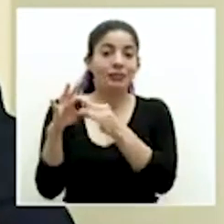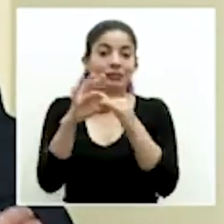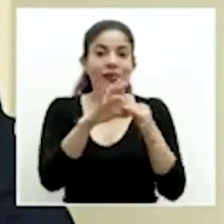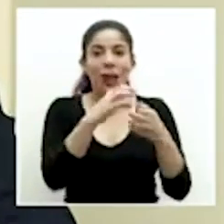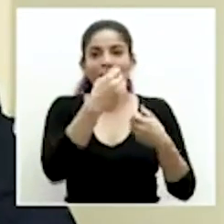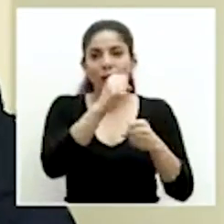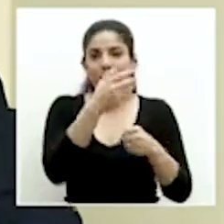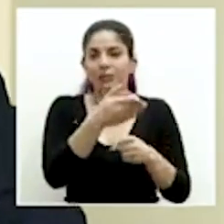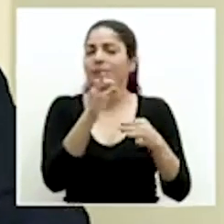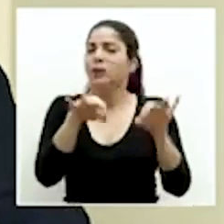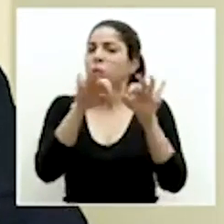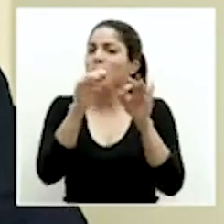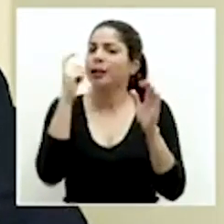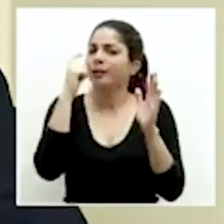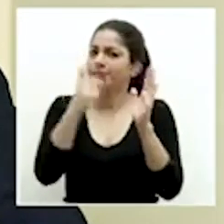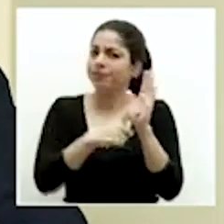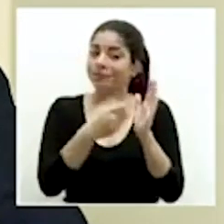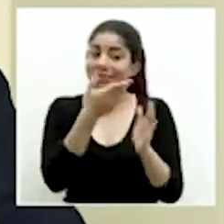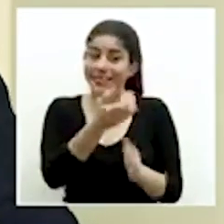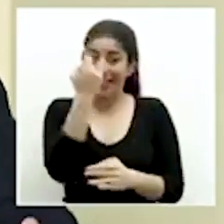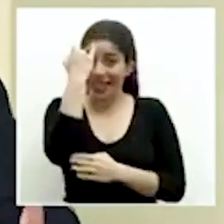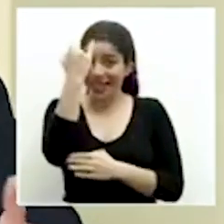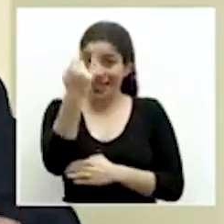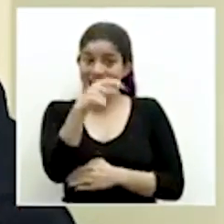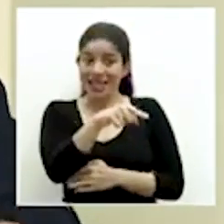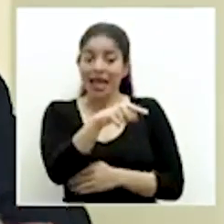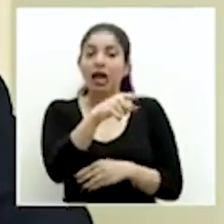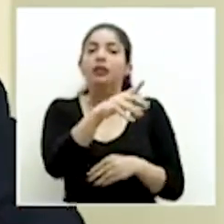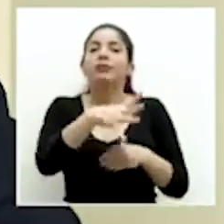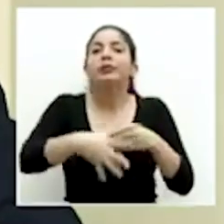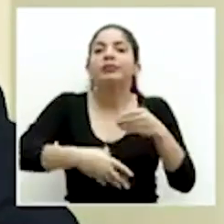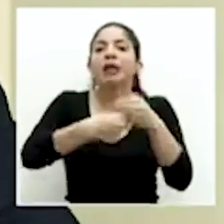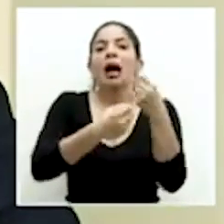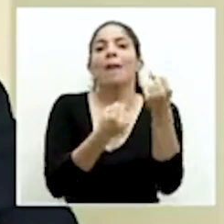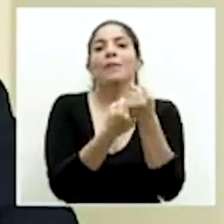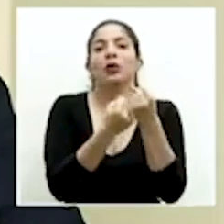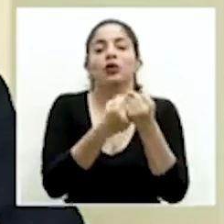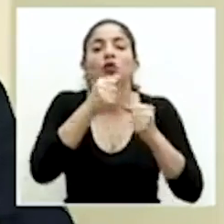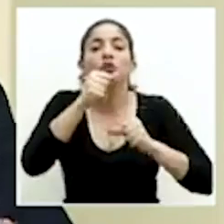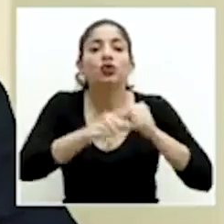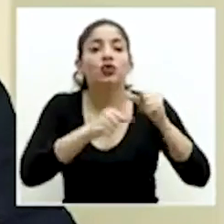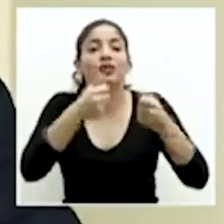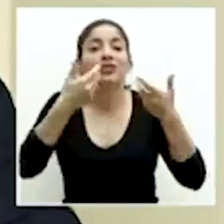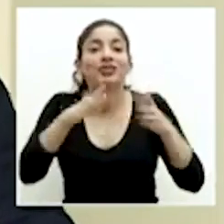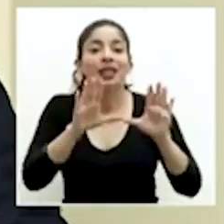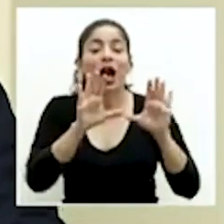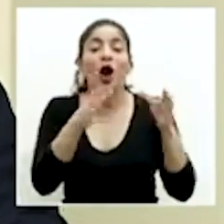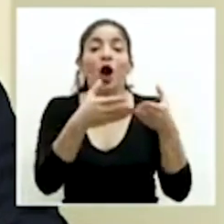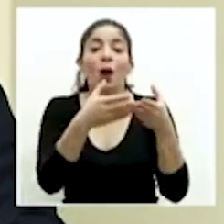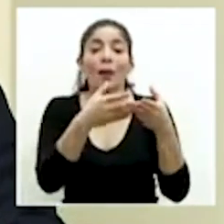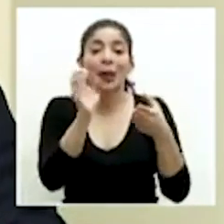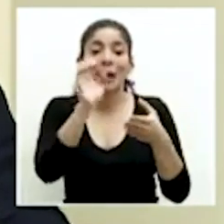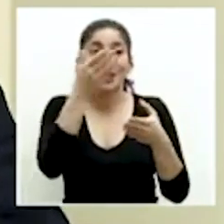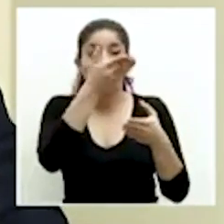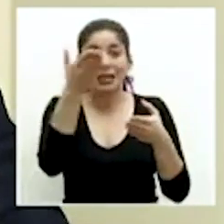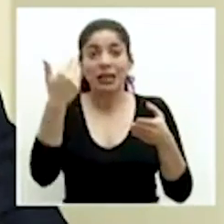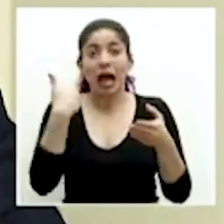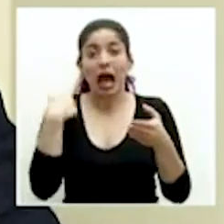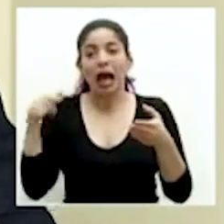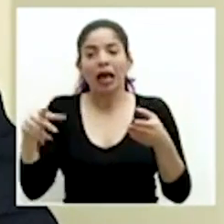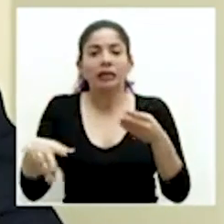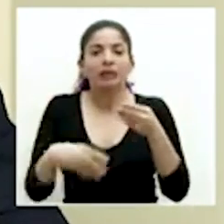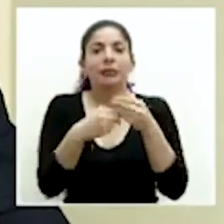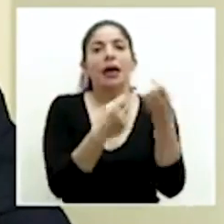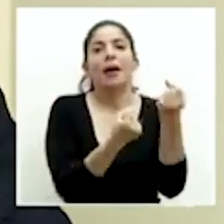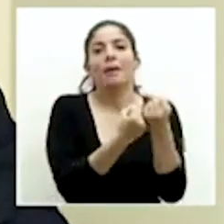municipio. Es importante resaltar que esta iniciativa viene a complementarse con el esfuerzo que ya hacen los comités locales de emergencia y esto